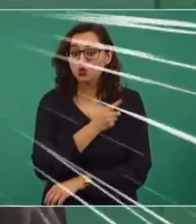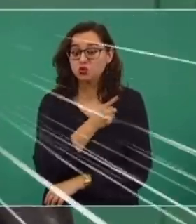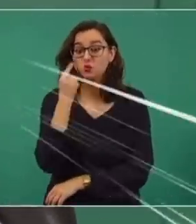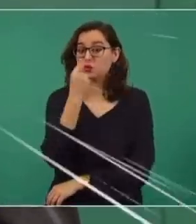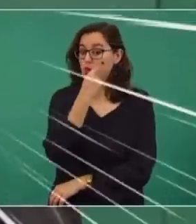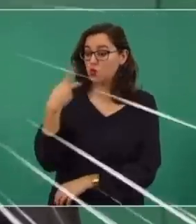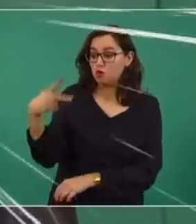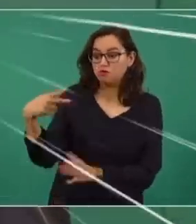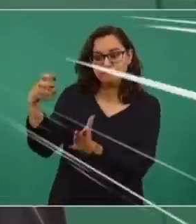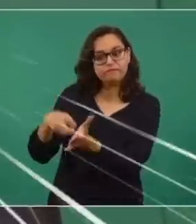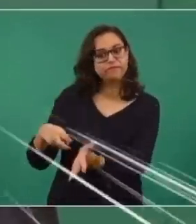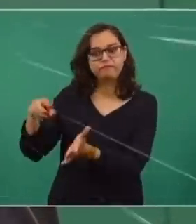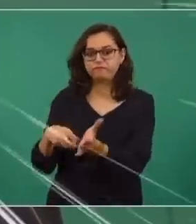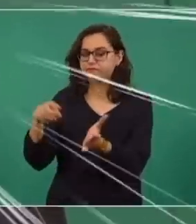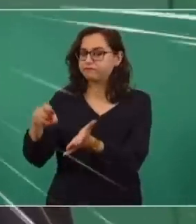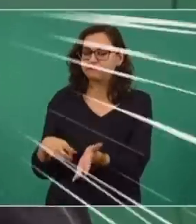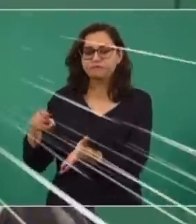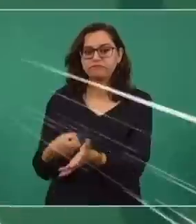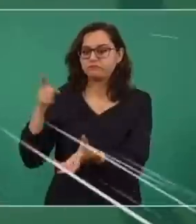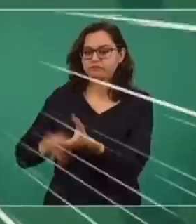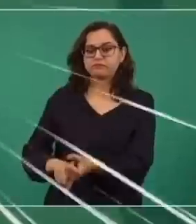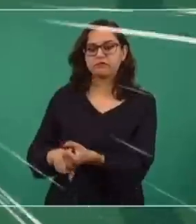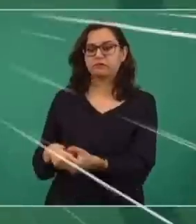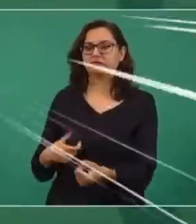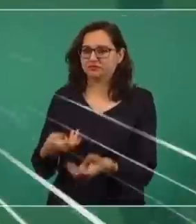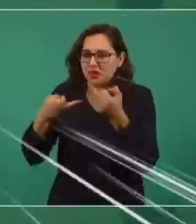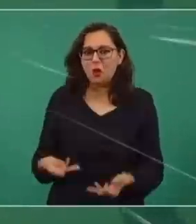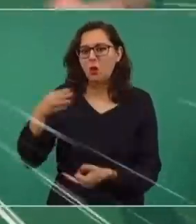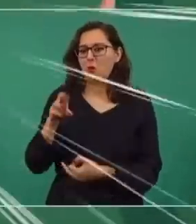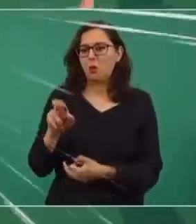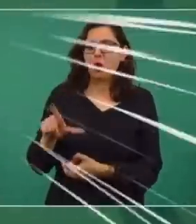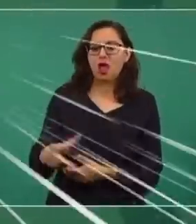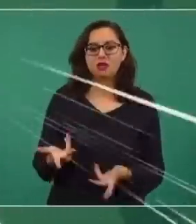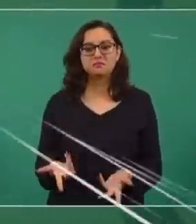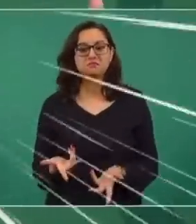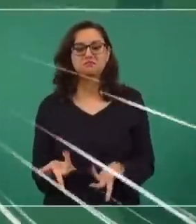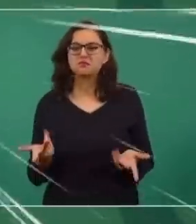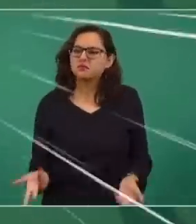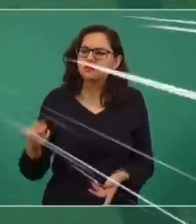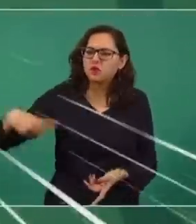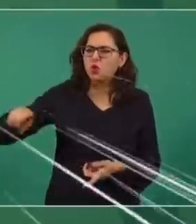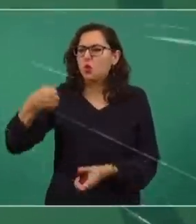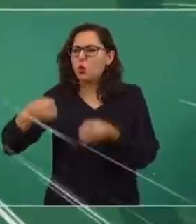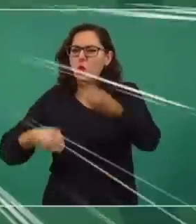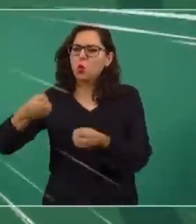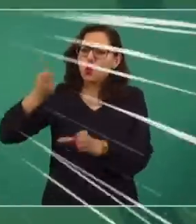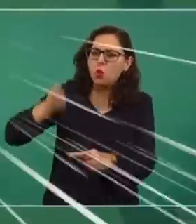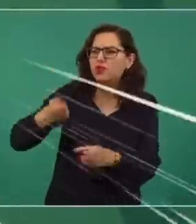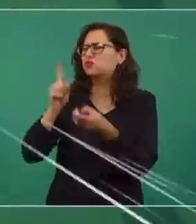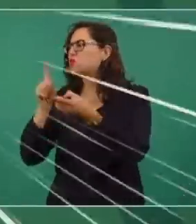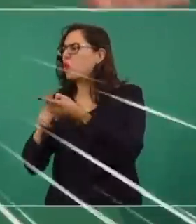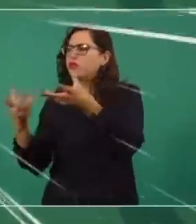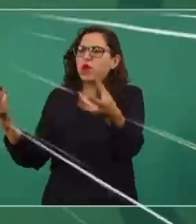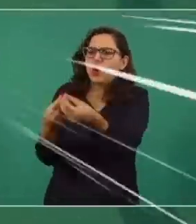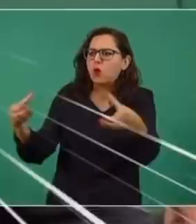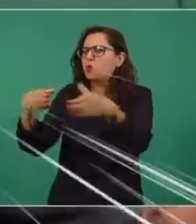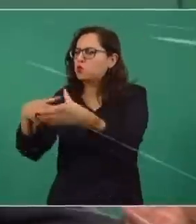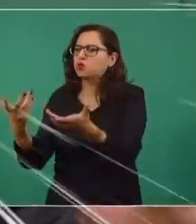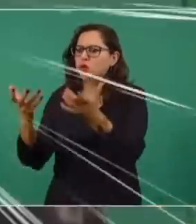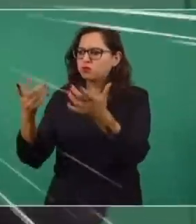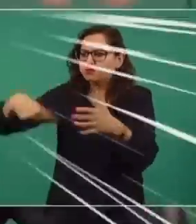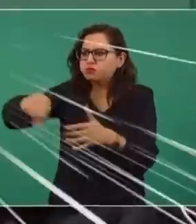de la moralización del Poder Judicial. No escucho jueces, no se agrupan para eso, se agrupan